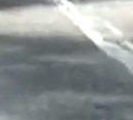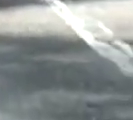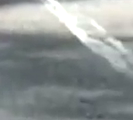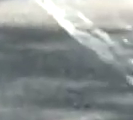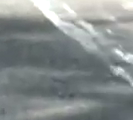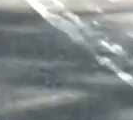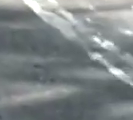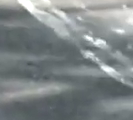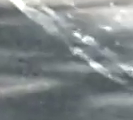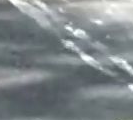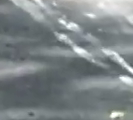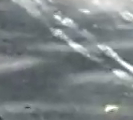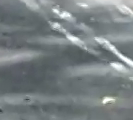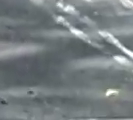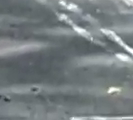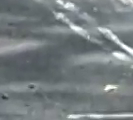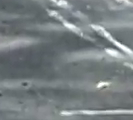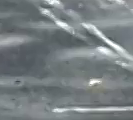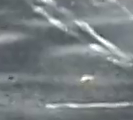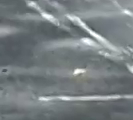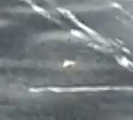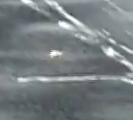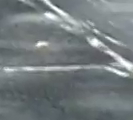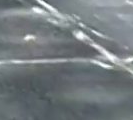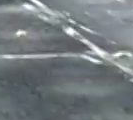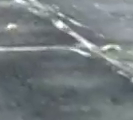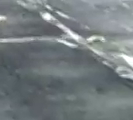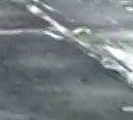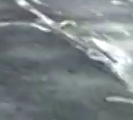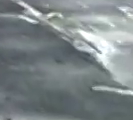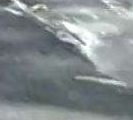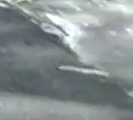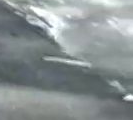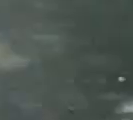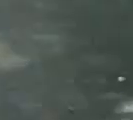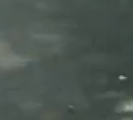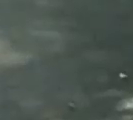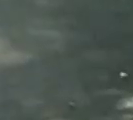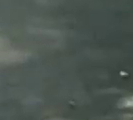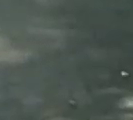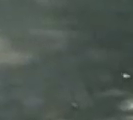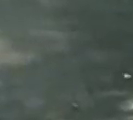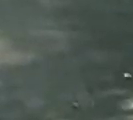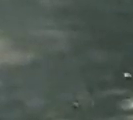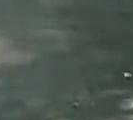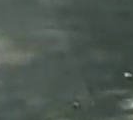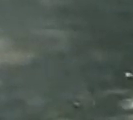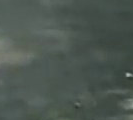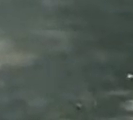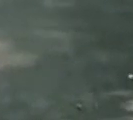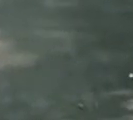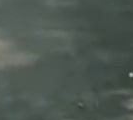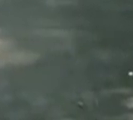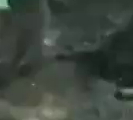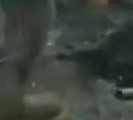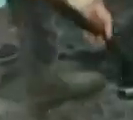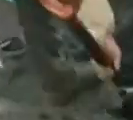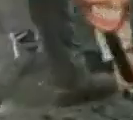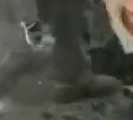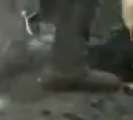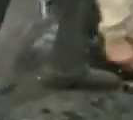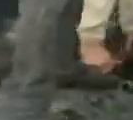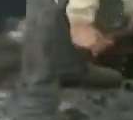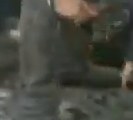alrededor de 286 mil toneladas que debemos estar colocando en todo el territorio nacional desde este